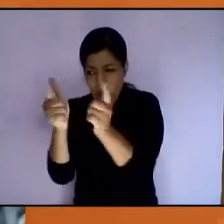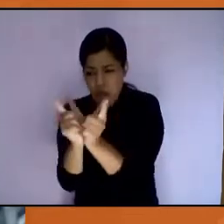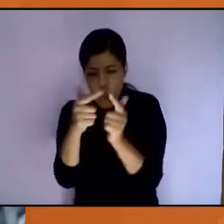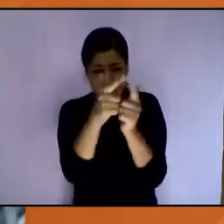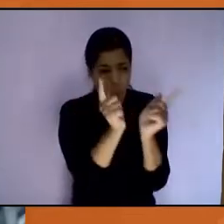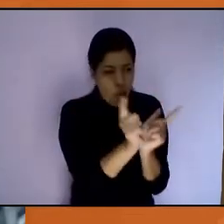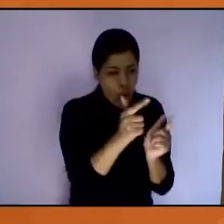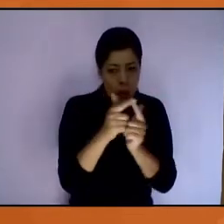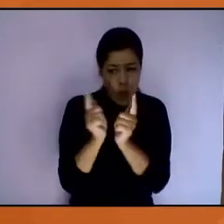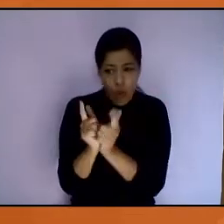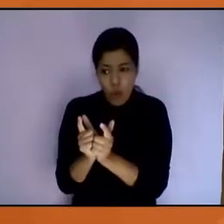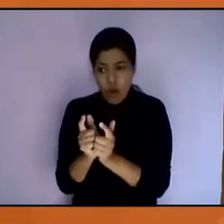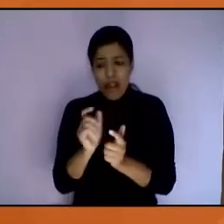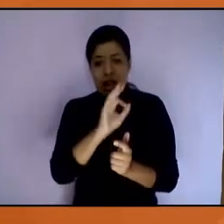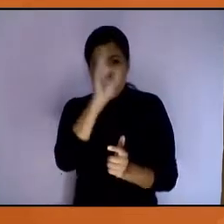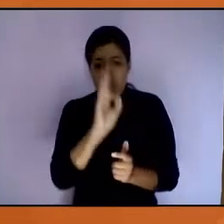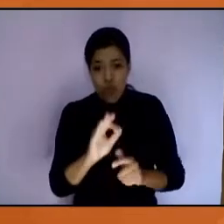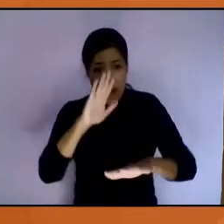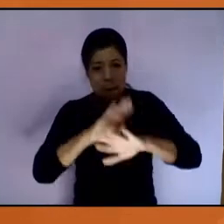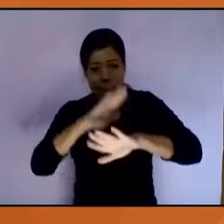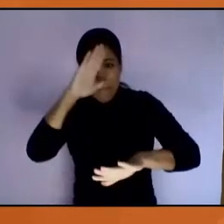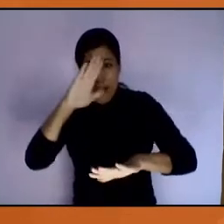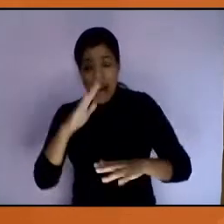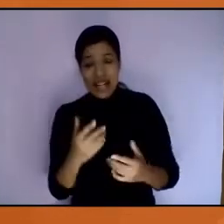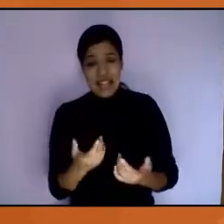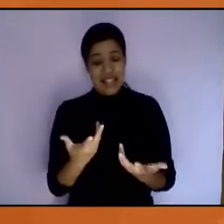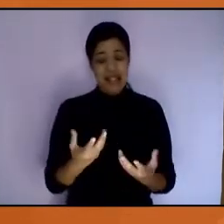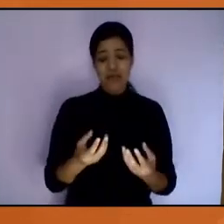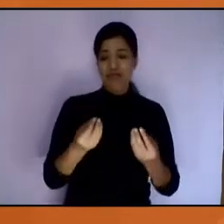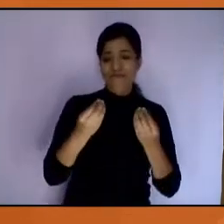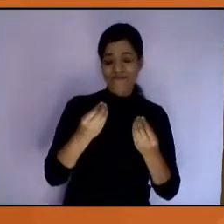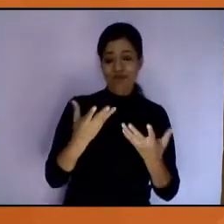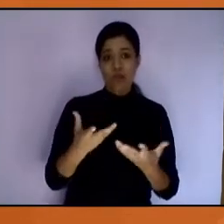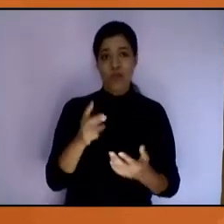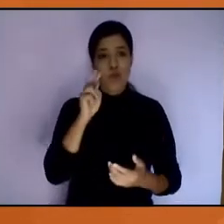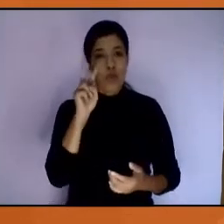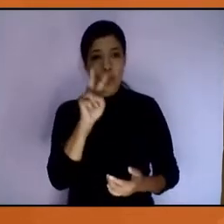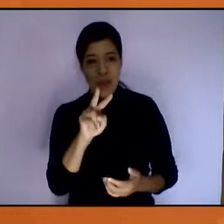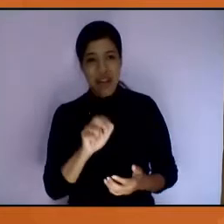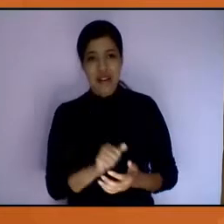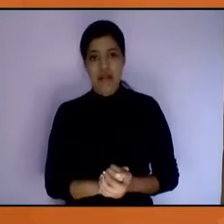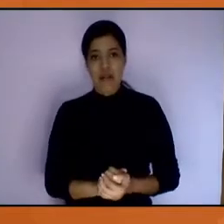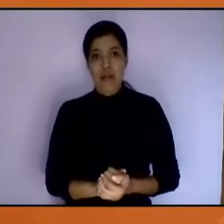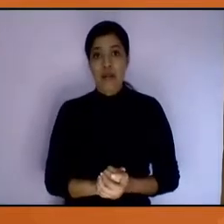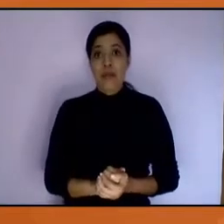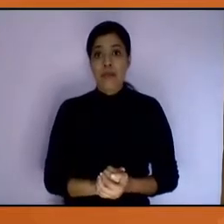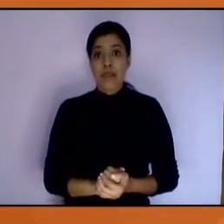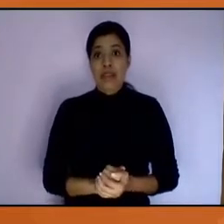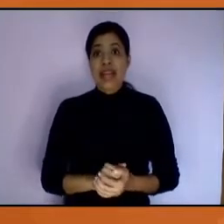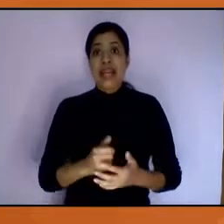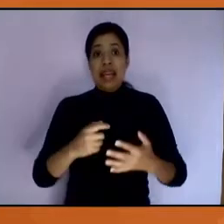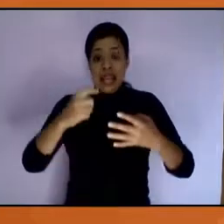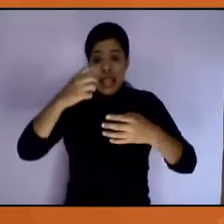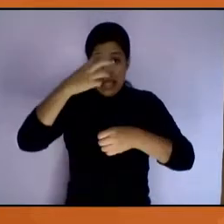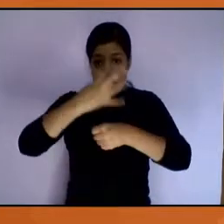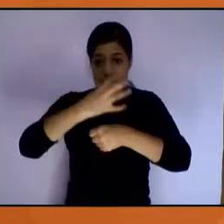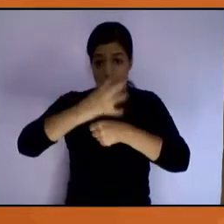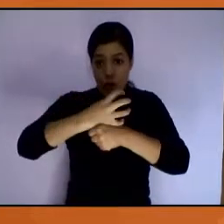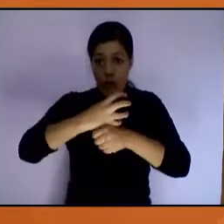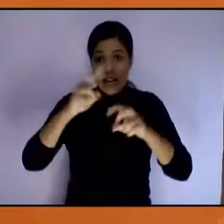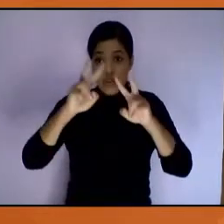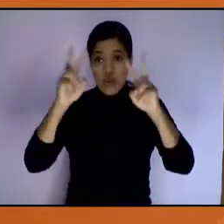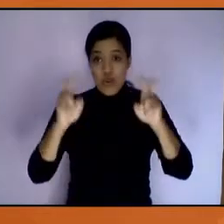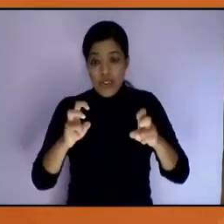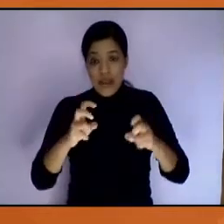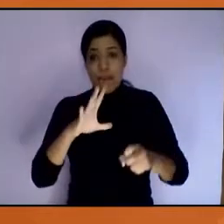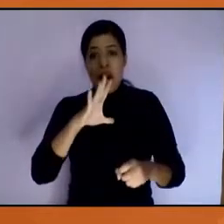que el porcentaje es mayor al promedio en casi todos, como pueden ver en la pantalla. Y el cuarto tema tiene que ver con